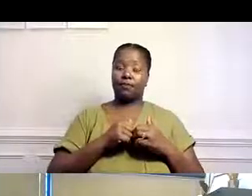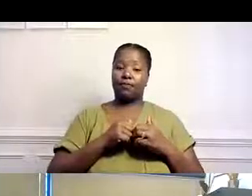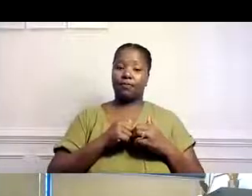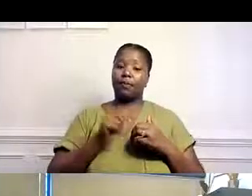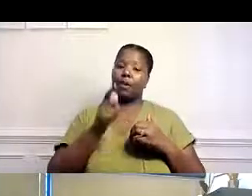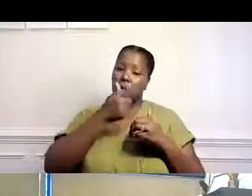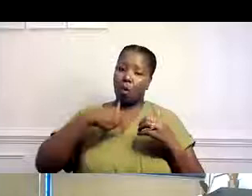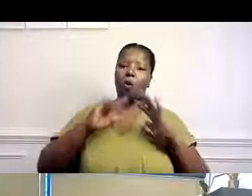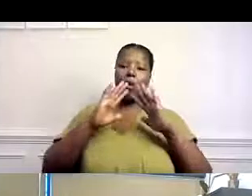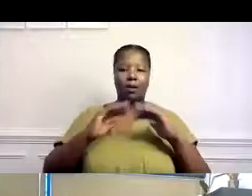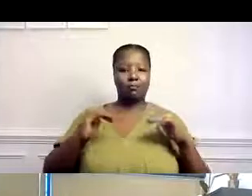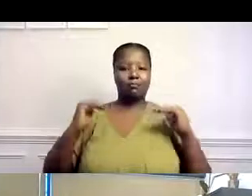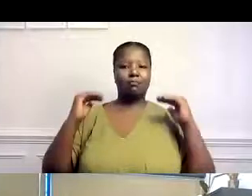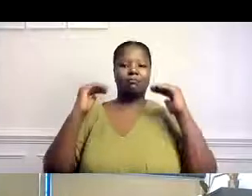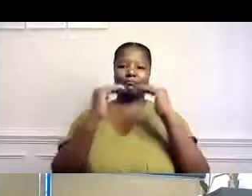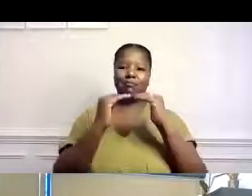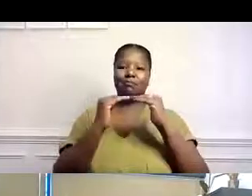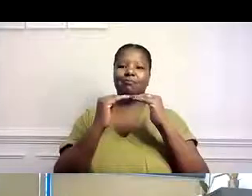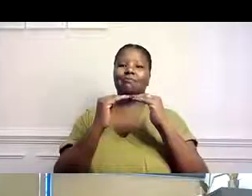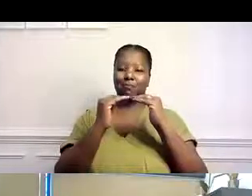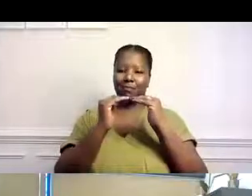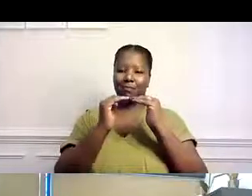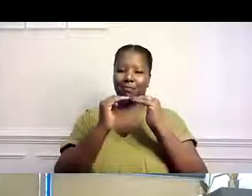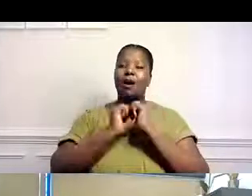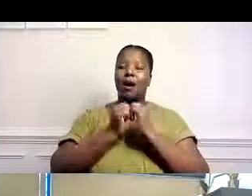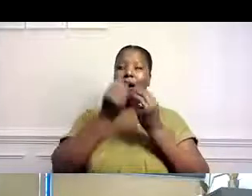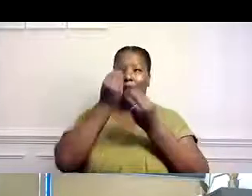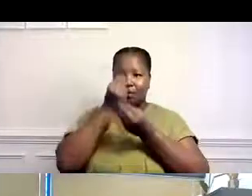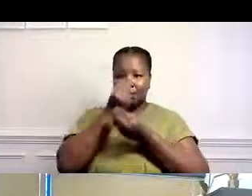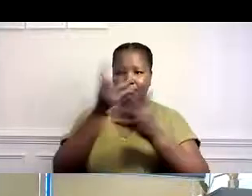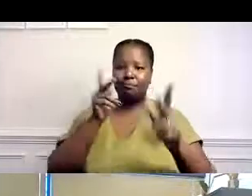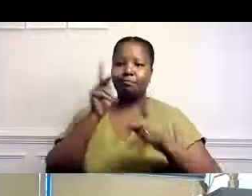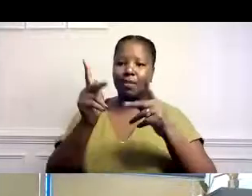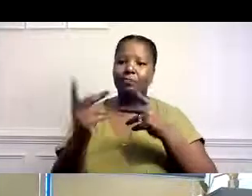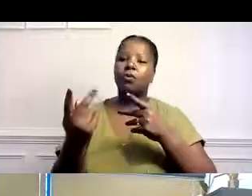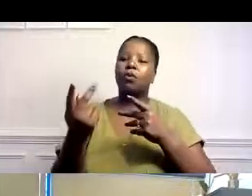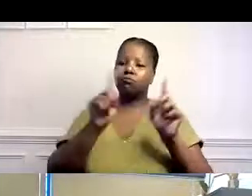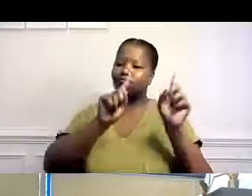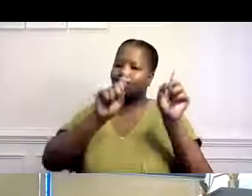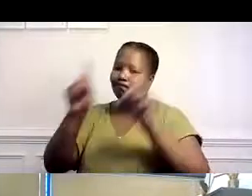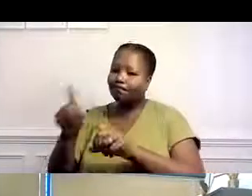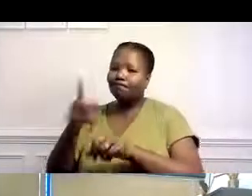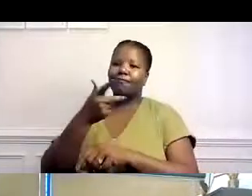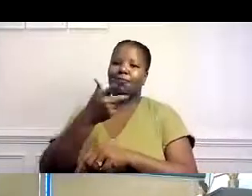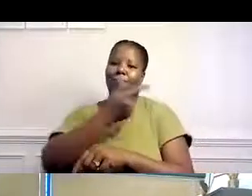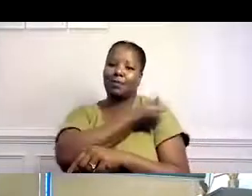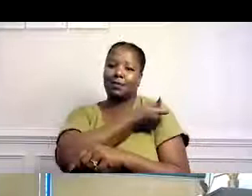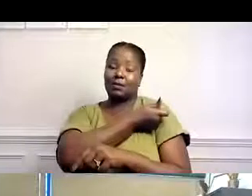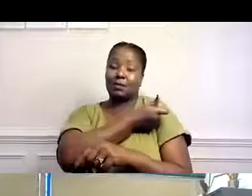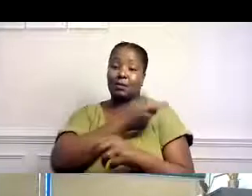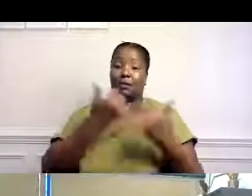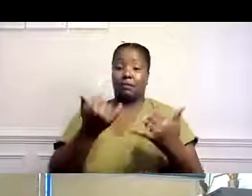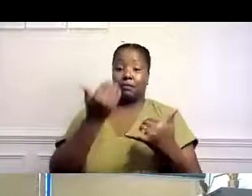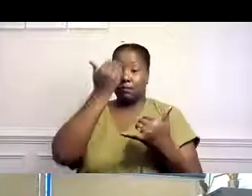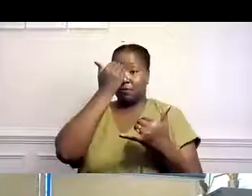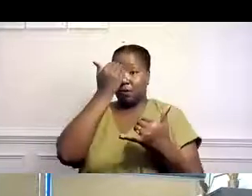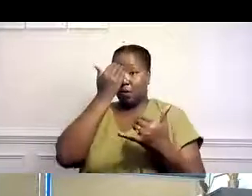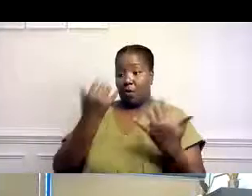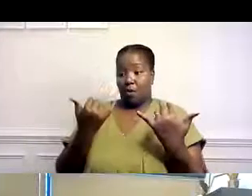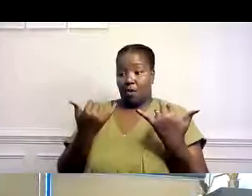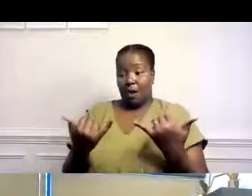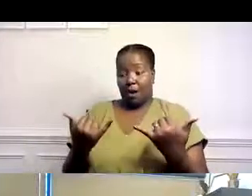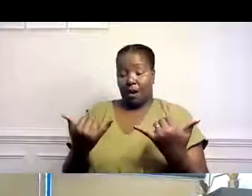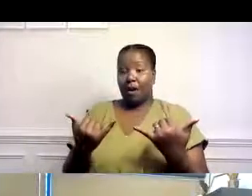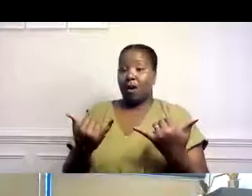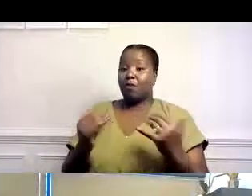Equidad es un punto norte para nosotros. Como quien dice, punto norte. La guía es un punto norte para